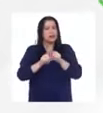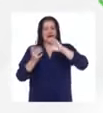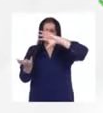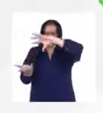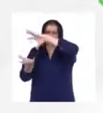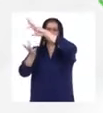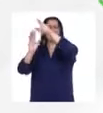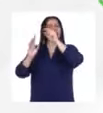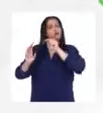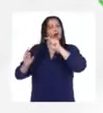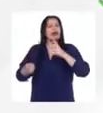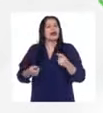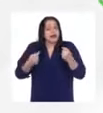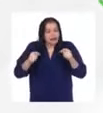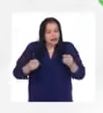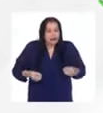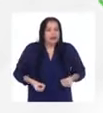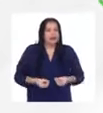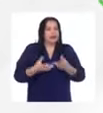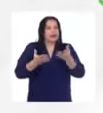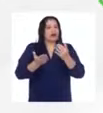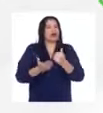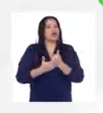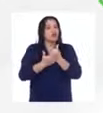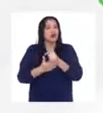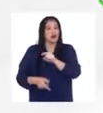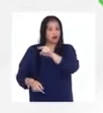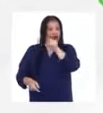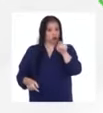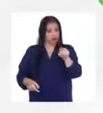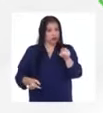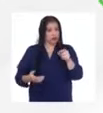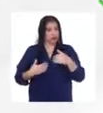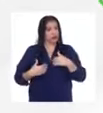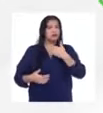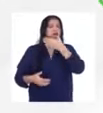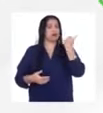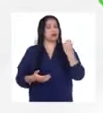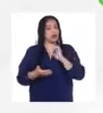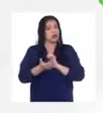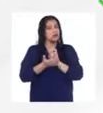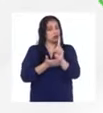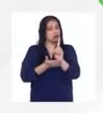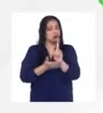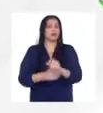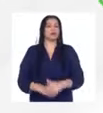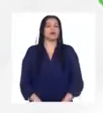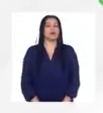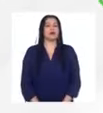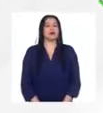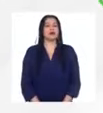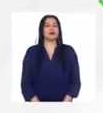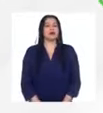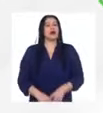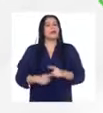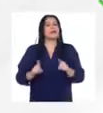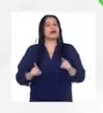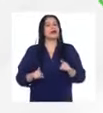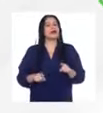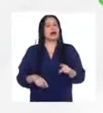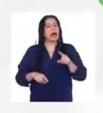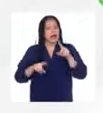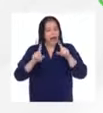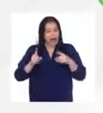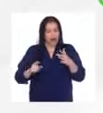tratan de brindar y ayudar a que ustedes tengan una mejor educación pero hay una circunstancia